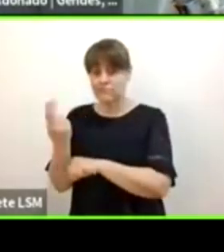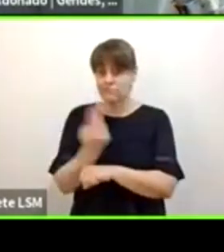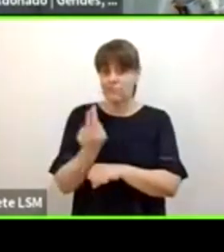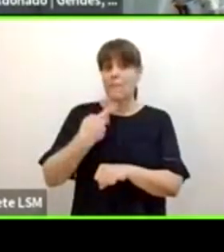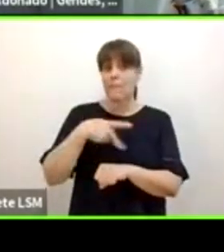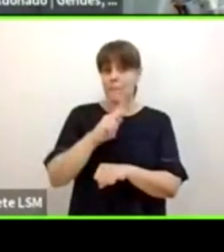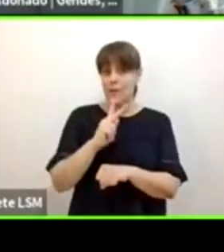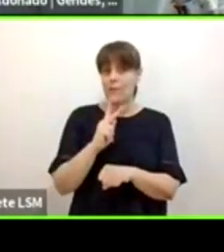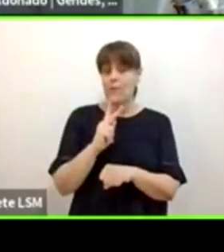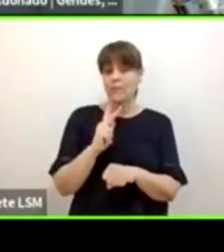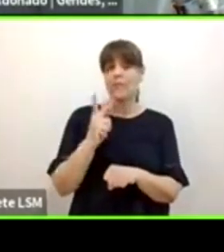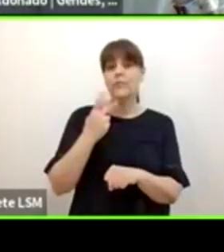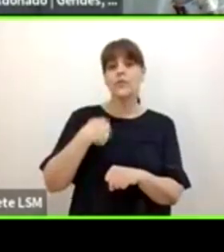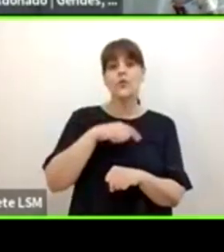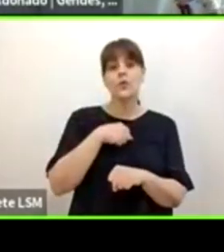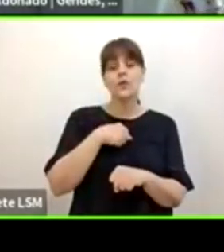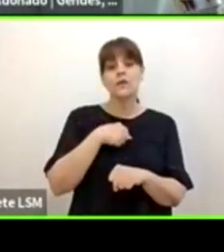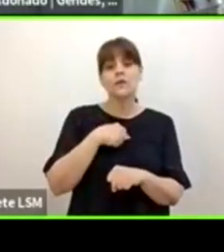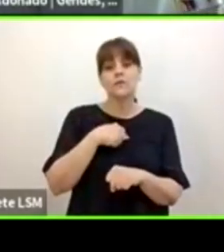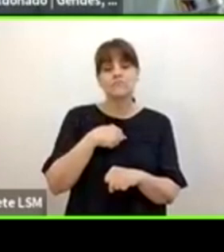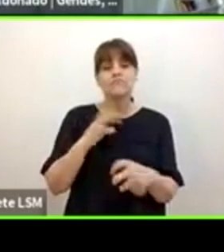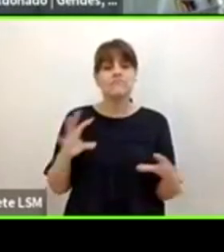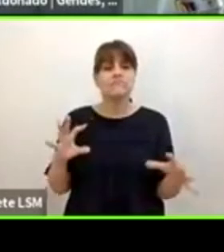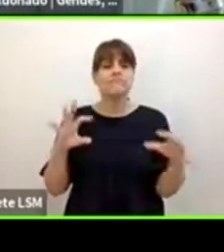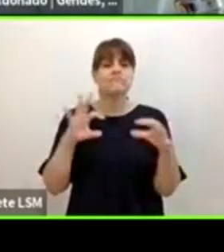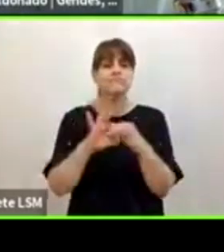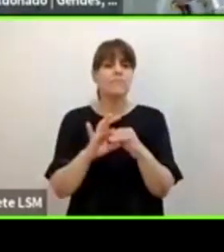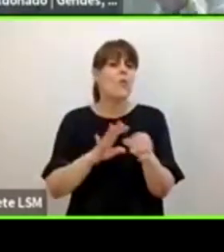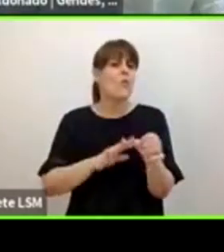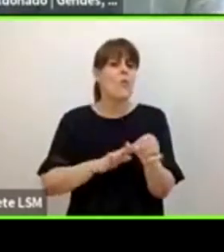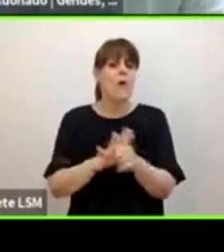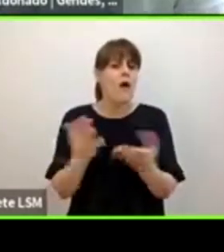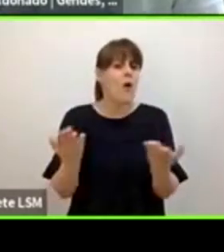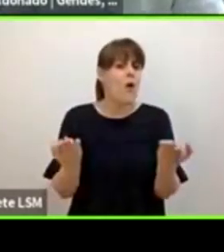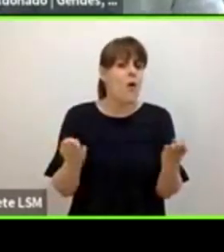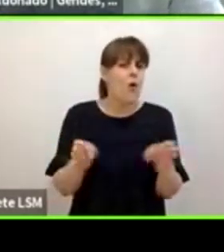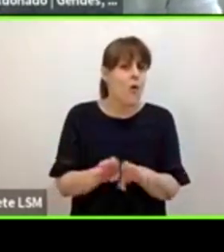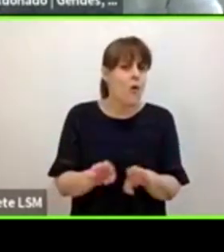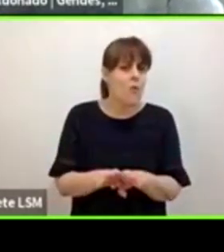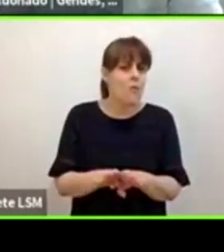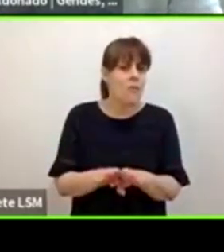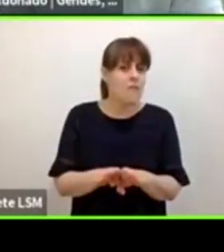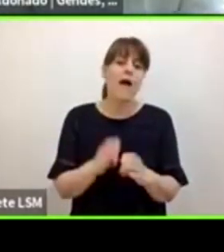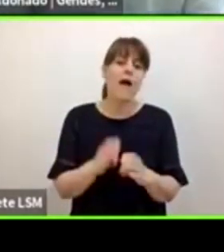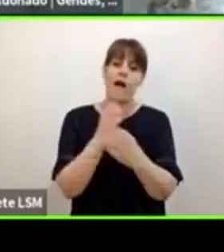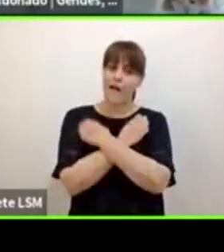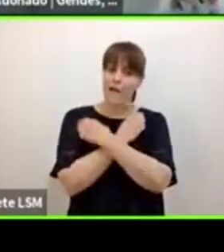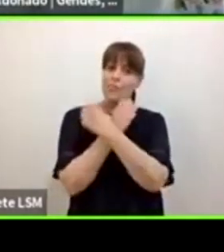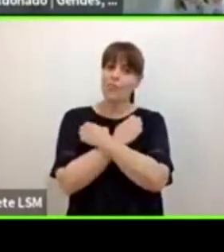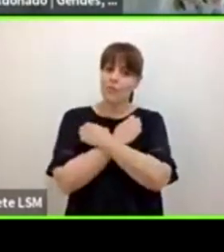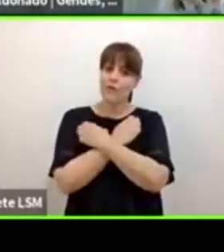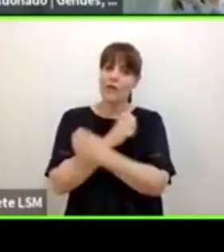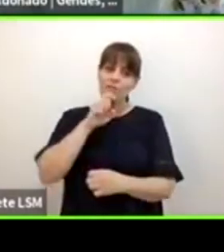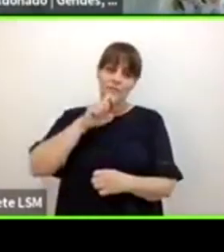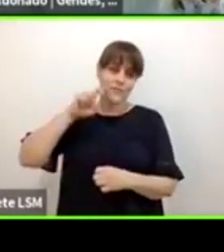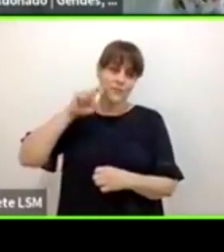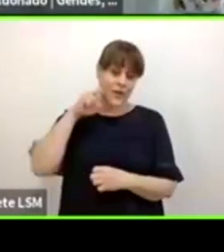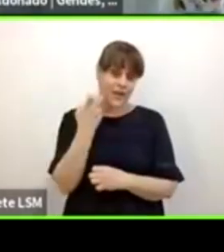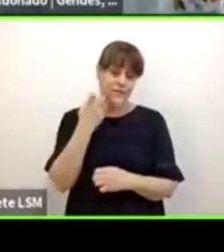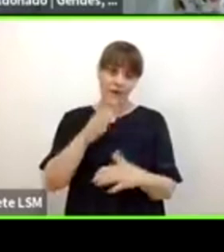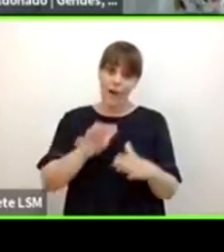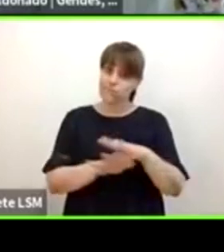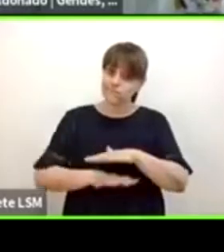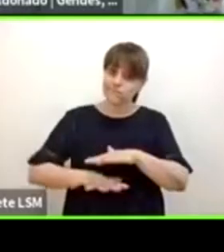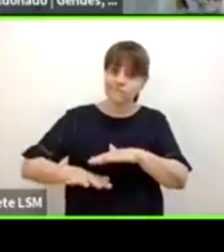de cerca muy cercanamente con la educación integral de la sexualidad entonces este tema